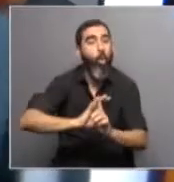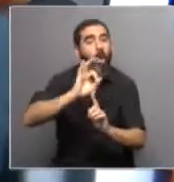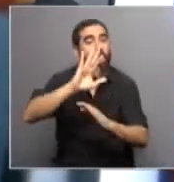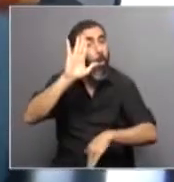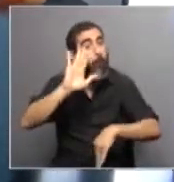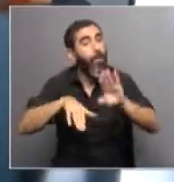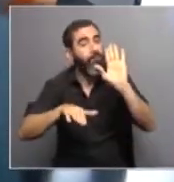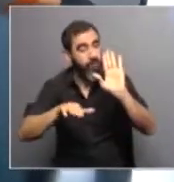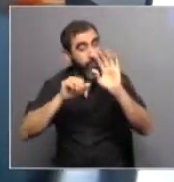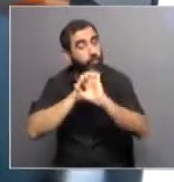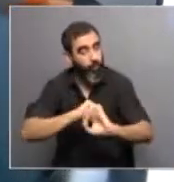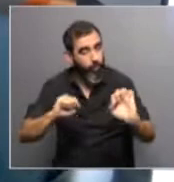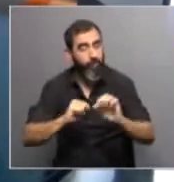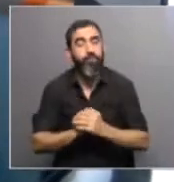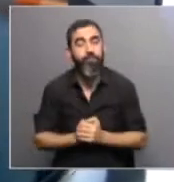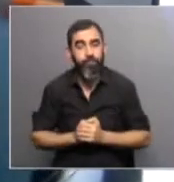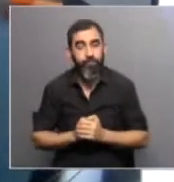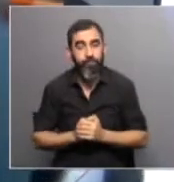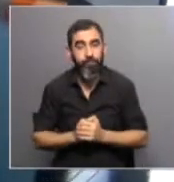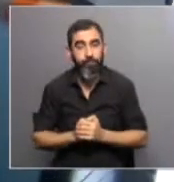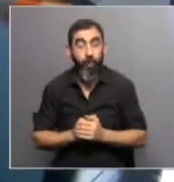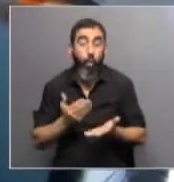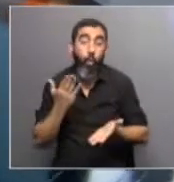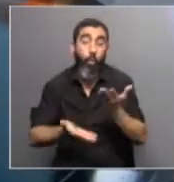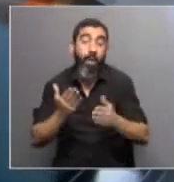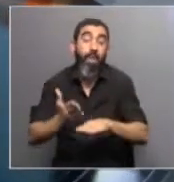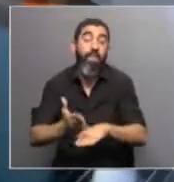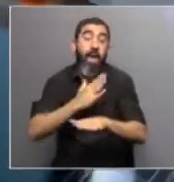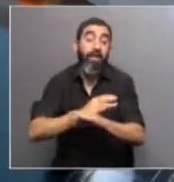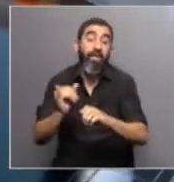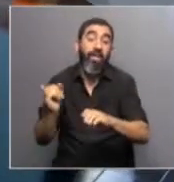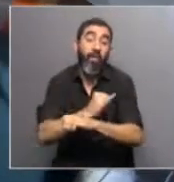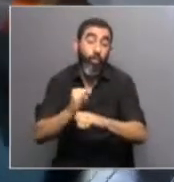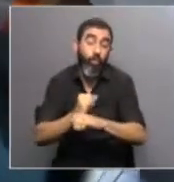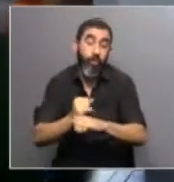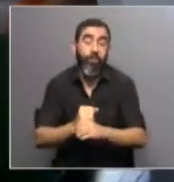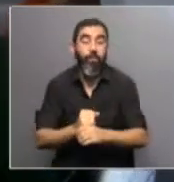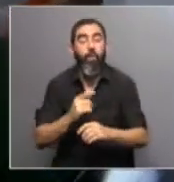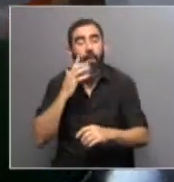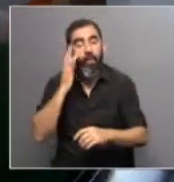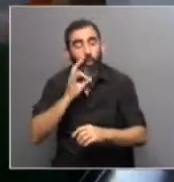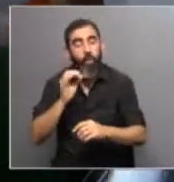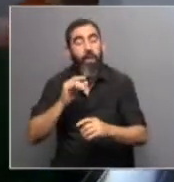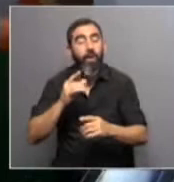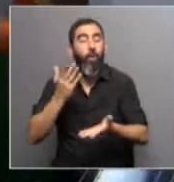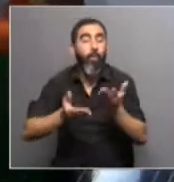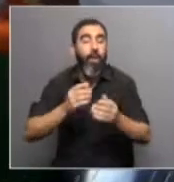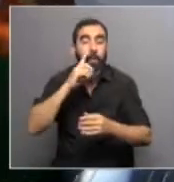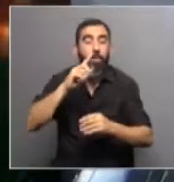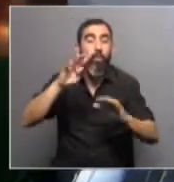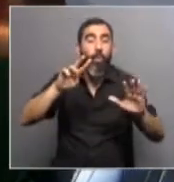con respecto a la preindustrial. Perdón, con respecto al 1981-2010. O sea, estamos hablando de